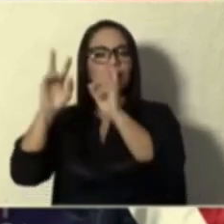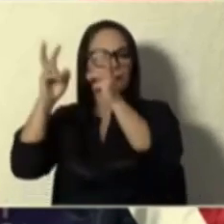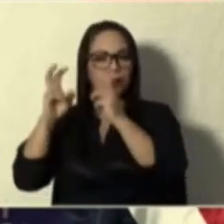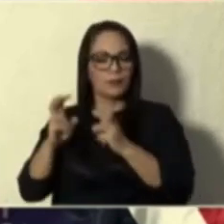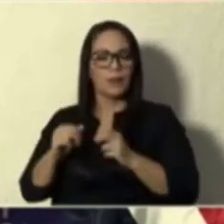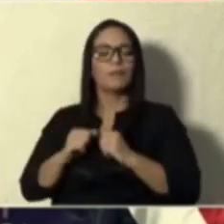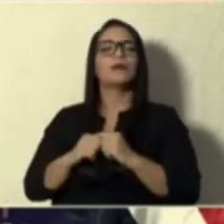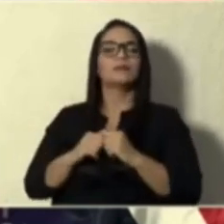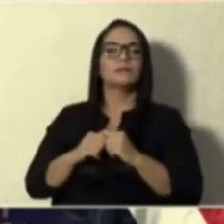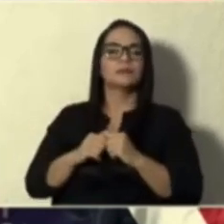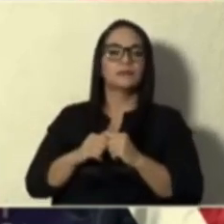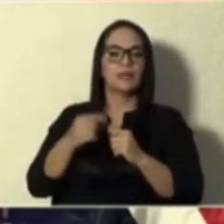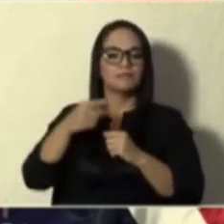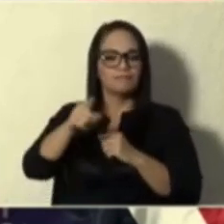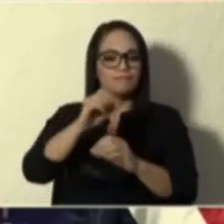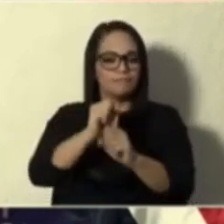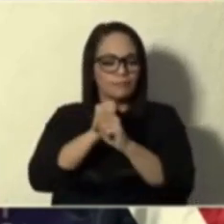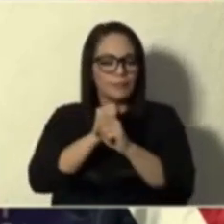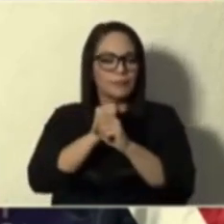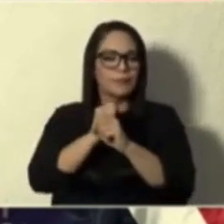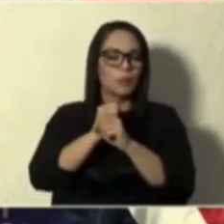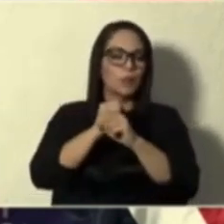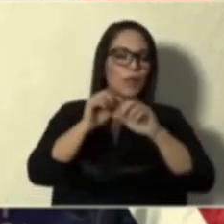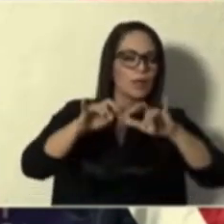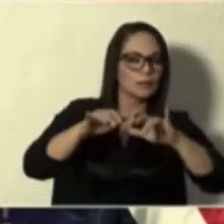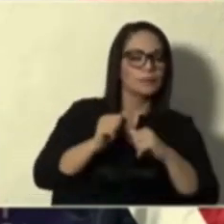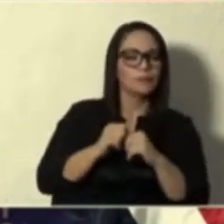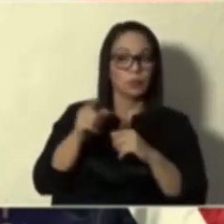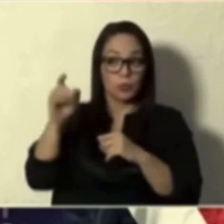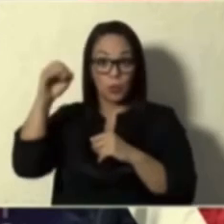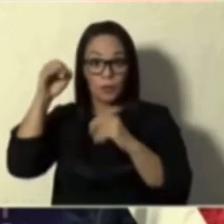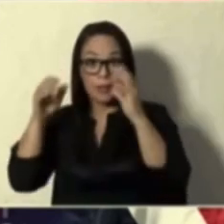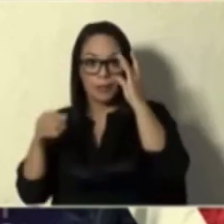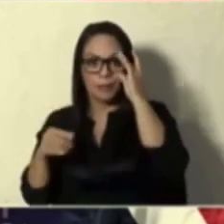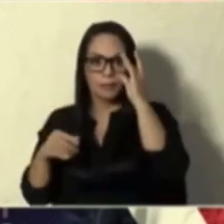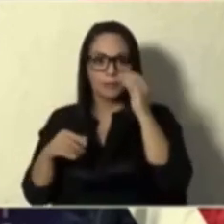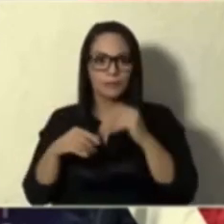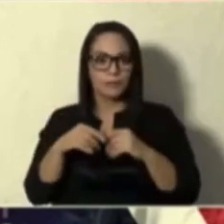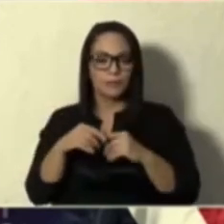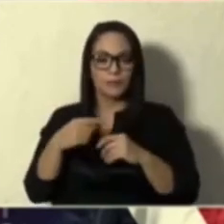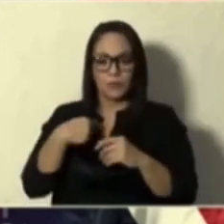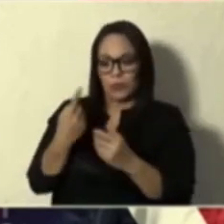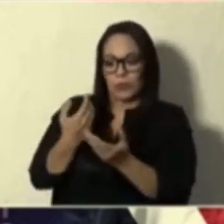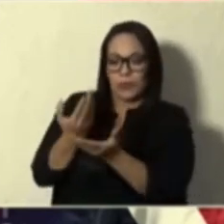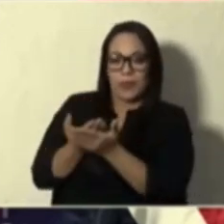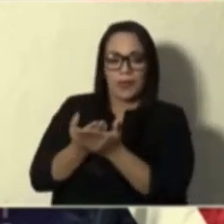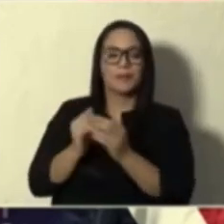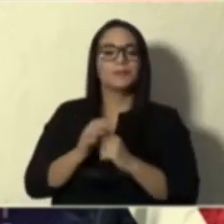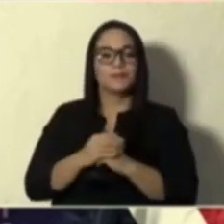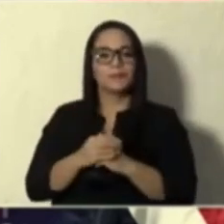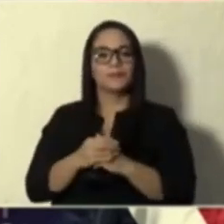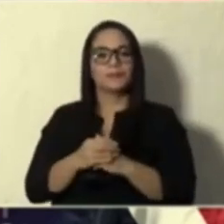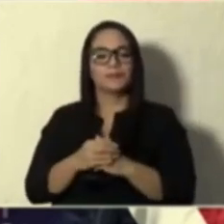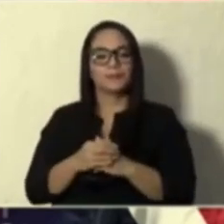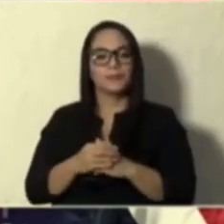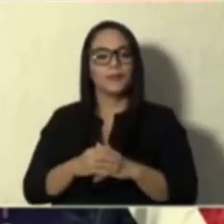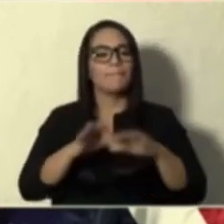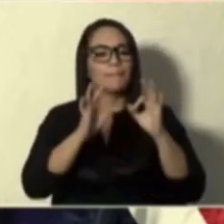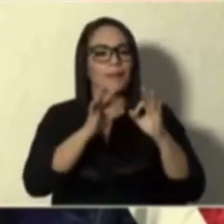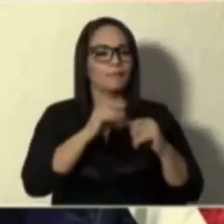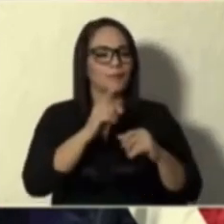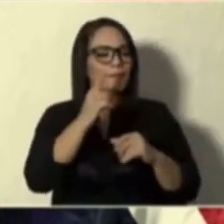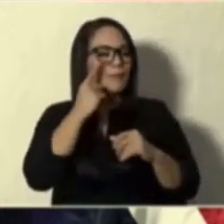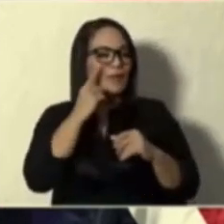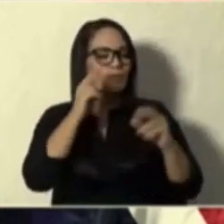entre otros, de ciberseguridad. ¿Usted quiere opinar al respecto o me deja a mí? Pues usted viene llegando. Yo me he llegado, pero yo no lo complemento. Bueno, mire, vea, ese es un tema,